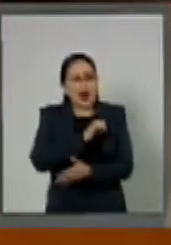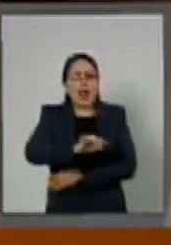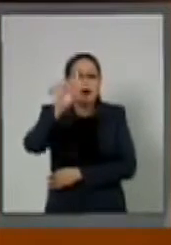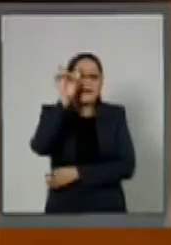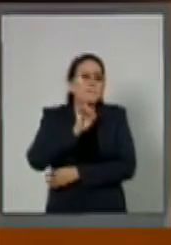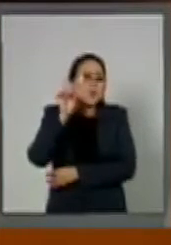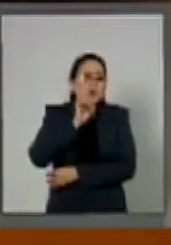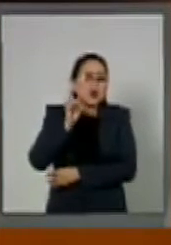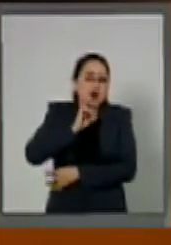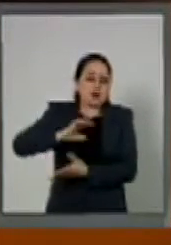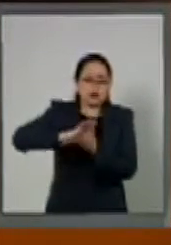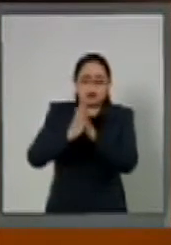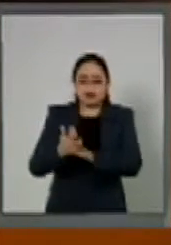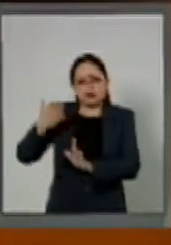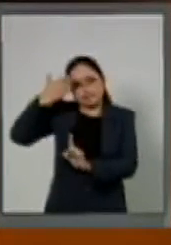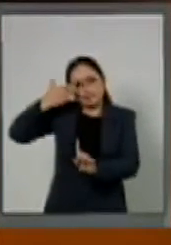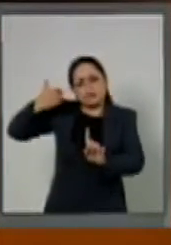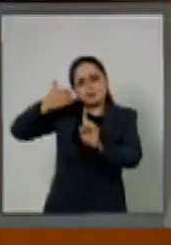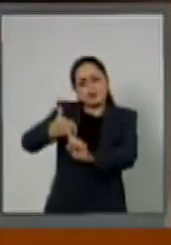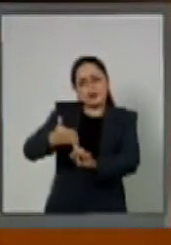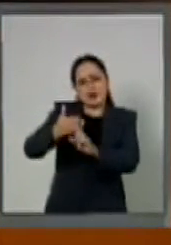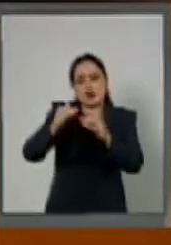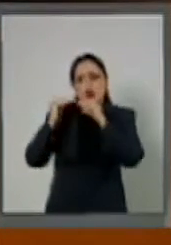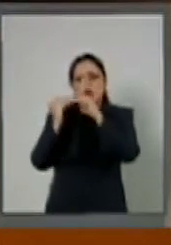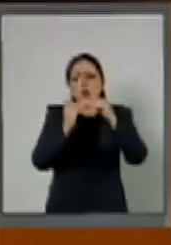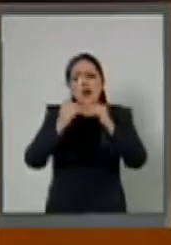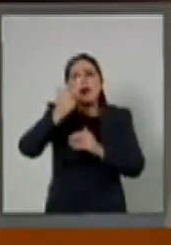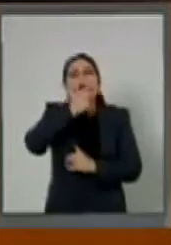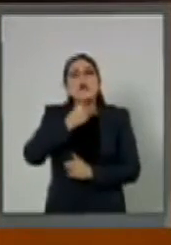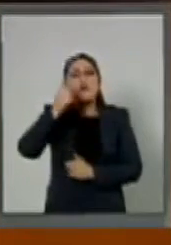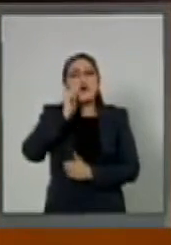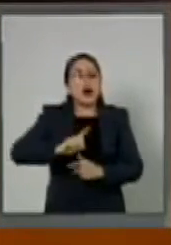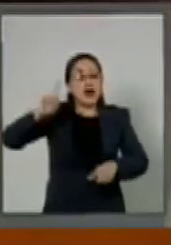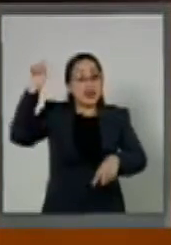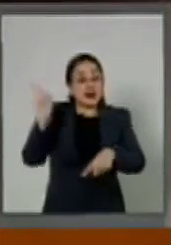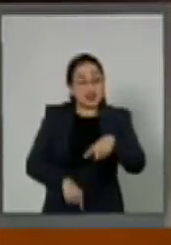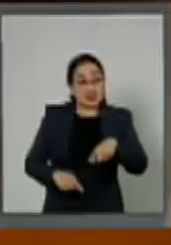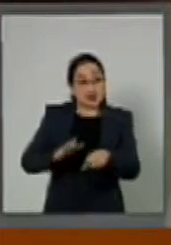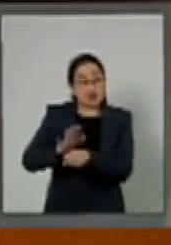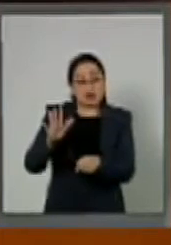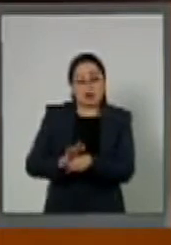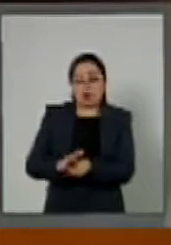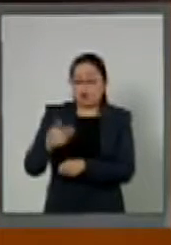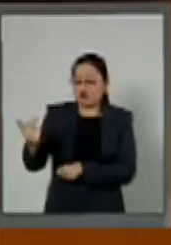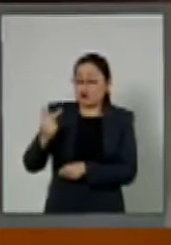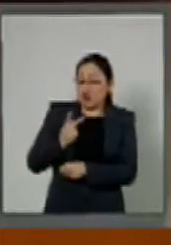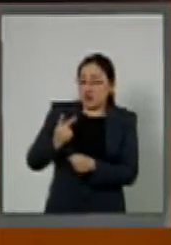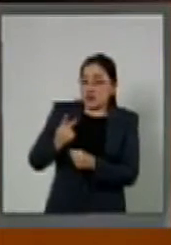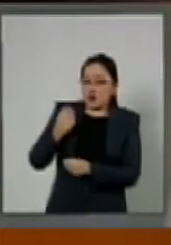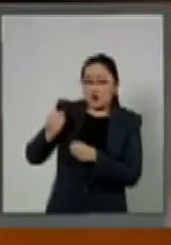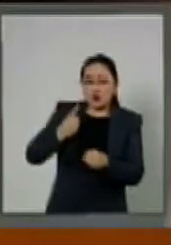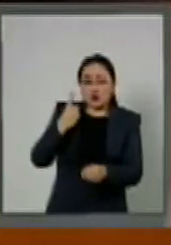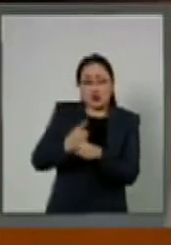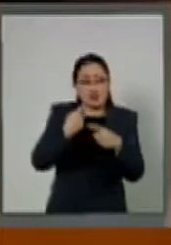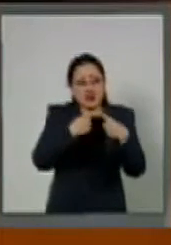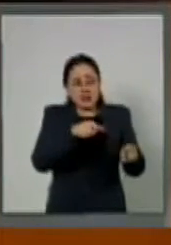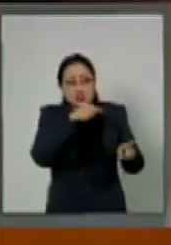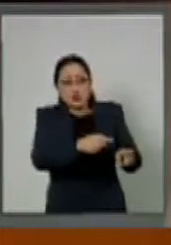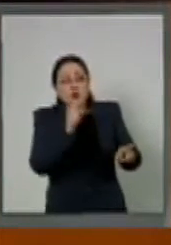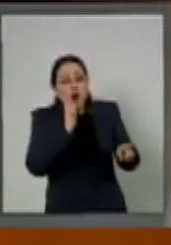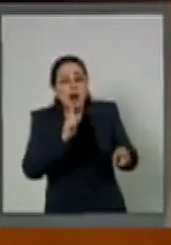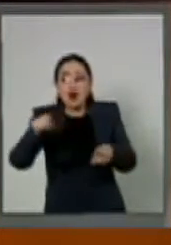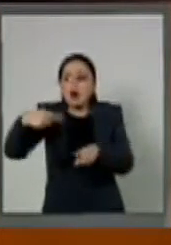consolidar el enfoque de las equidad de género, erradicar las diferencias de oportunidad entre sexos